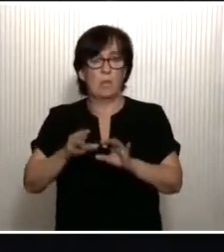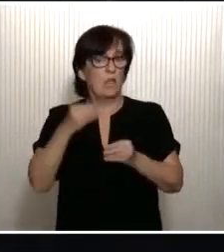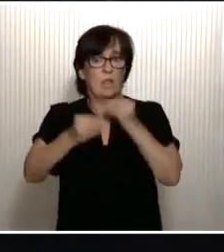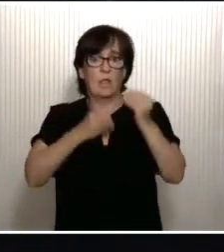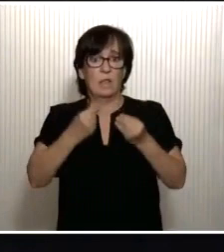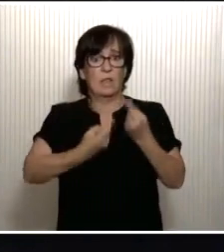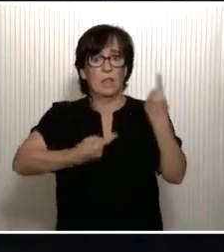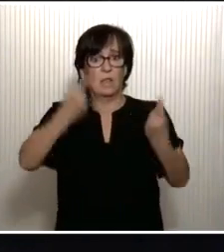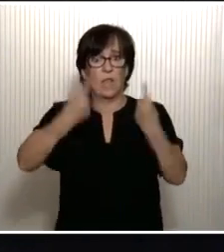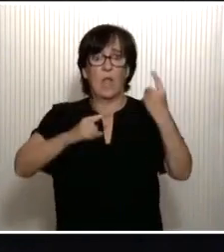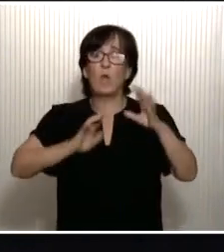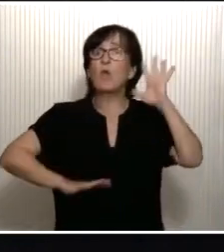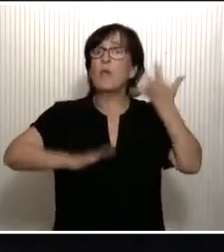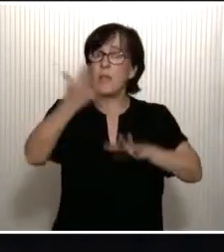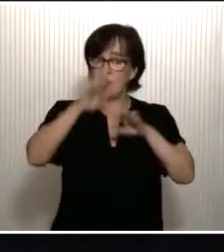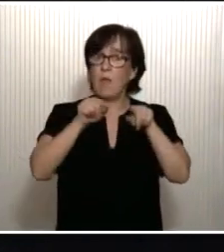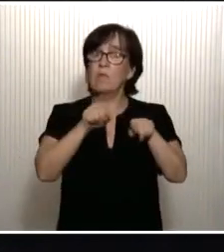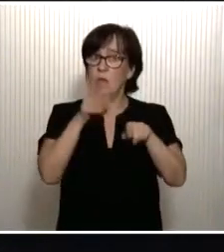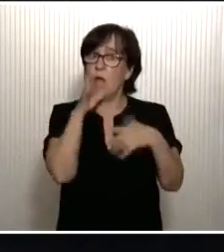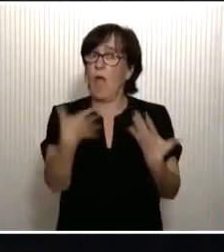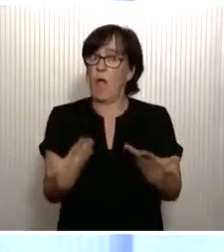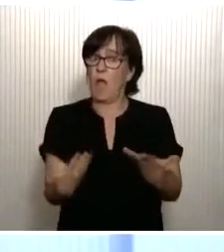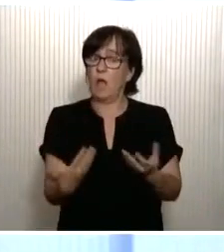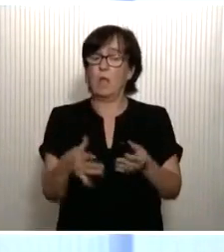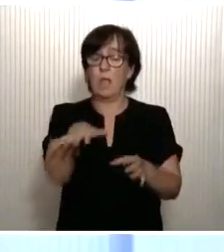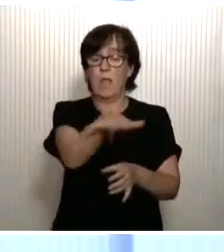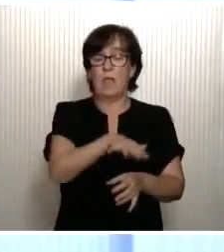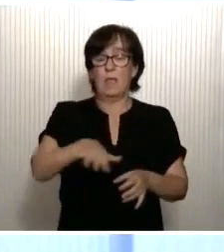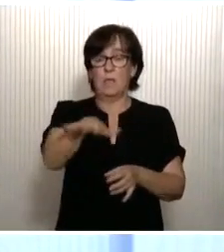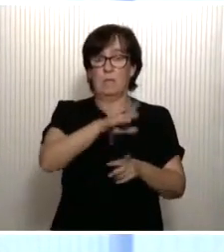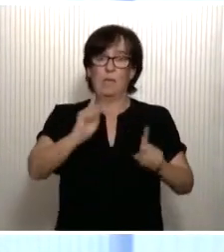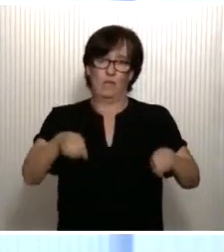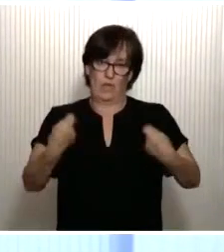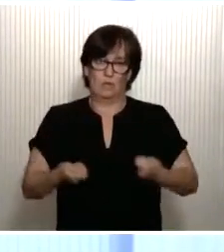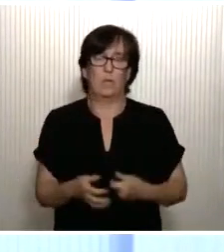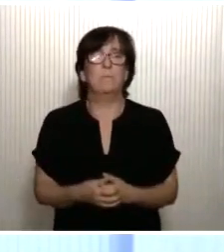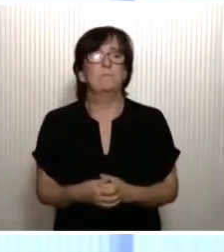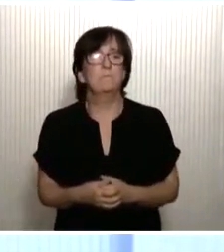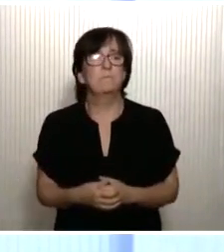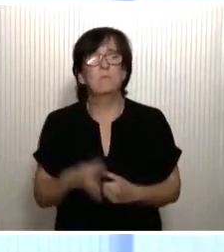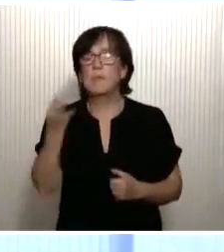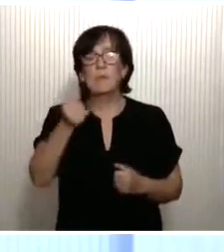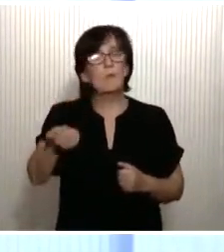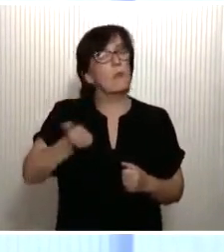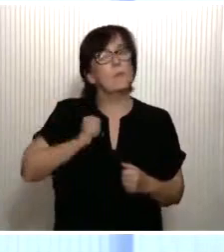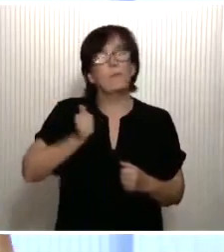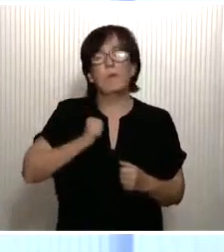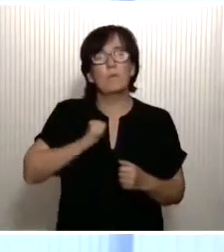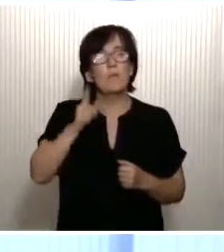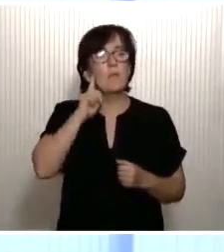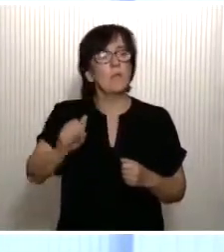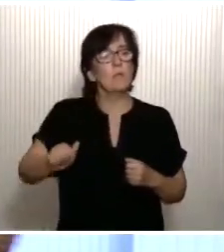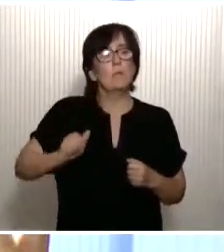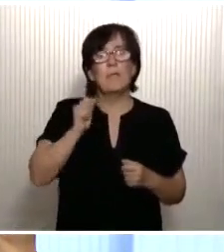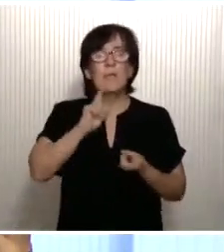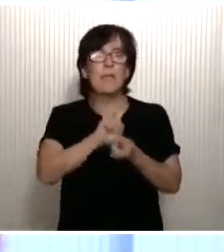de algunos de los incendios que estamos viendo de espacios naturales. Hay que aprovechar, en consecuencia, esta oportunidad, este cambio de mentalidad